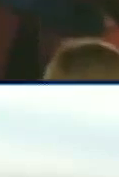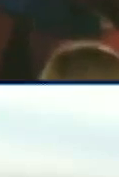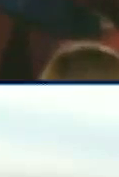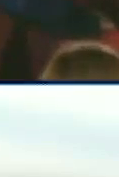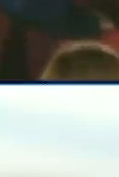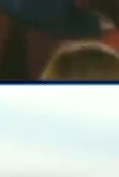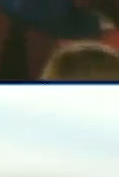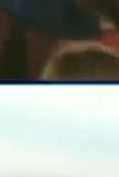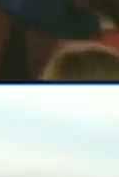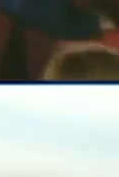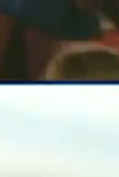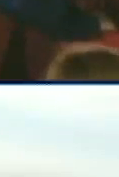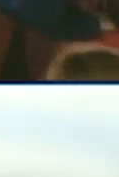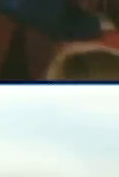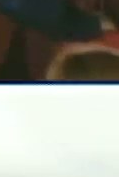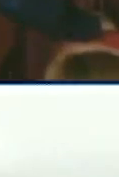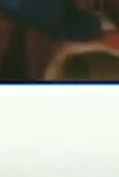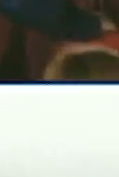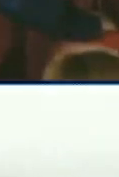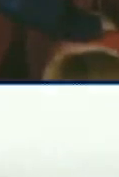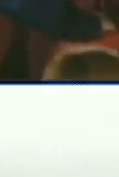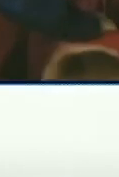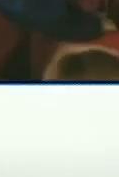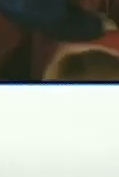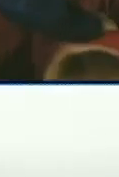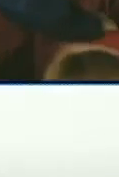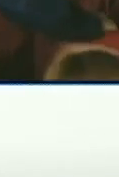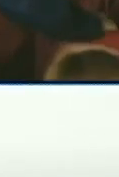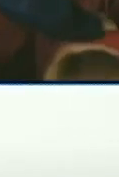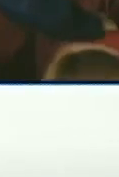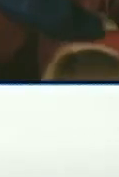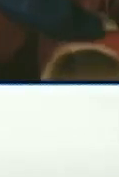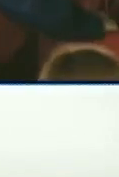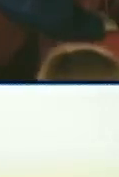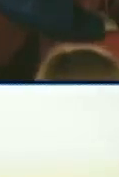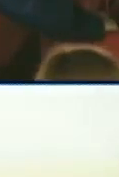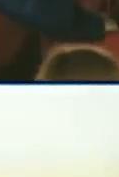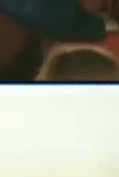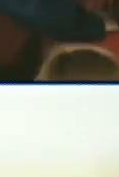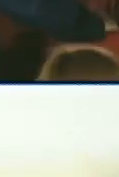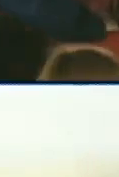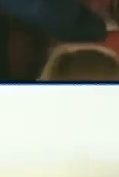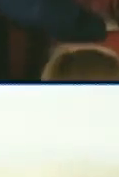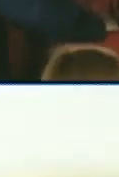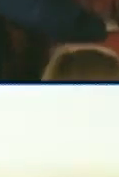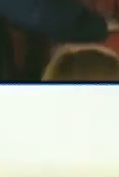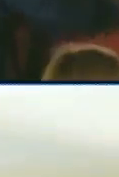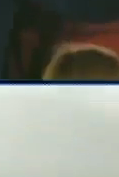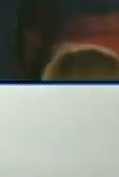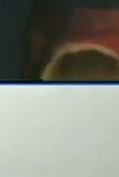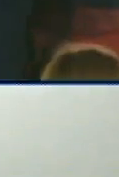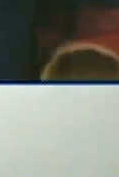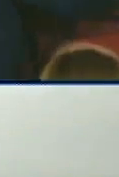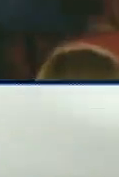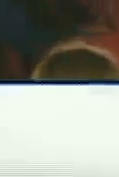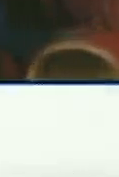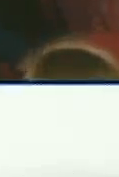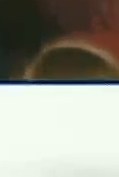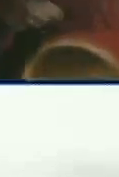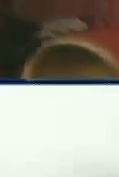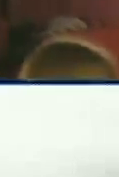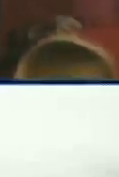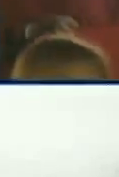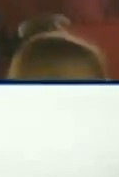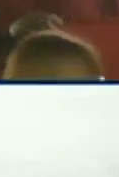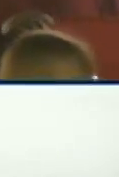agredido, amenazado, vilipendiado ayer cuando era el día de la toma de posiciones entonces les dio a